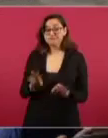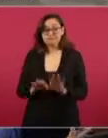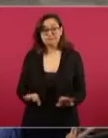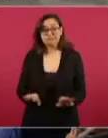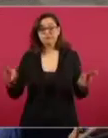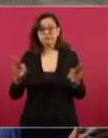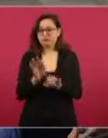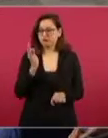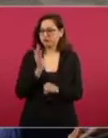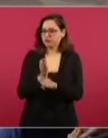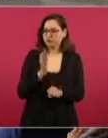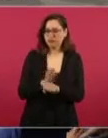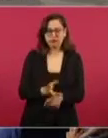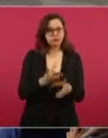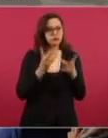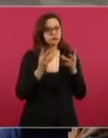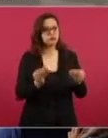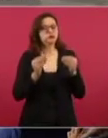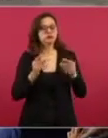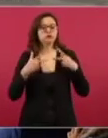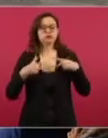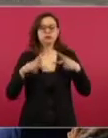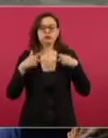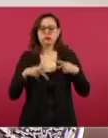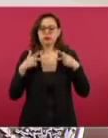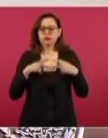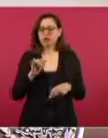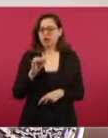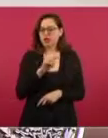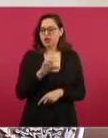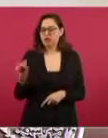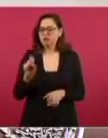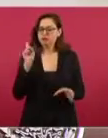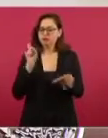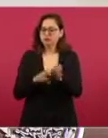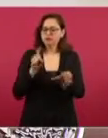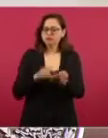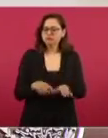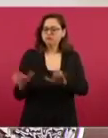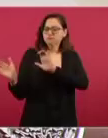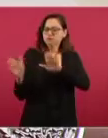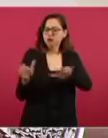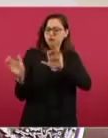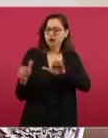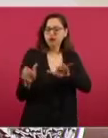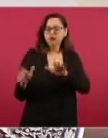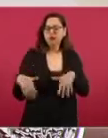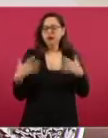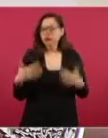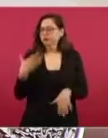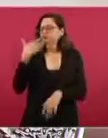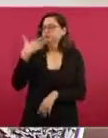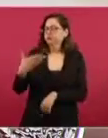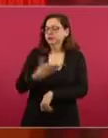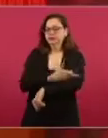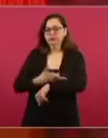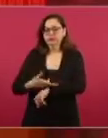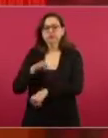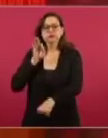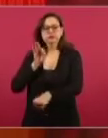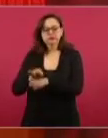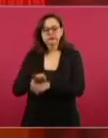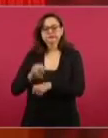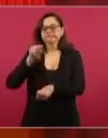un poco más, tener seguridad social y permite que sus familias cuenten con respaldo económico, tendrán